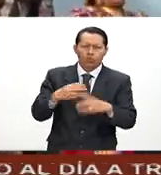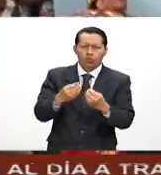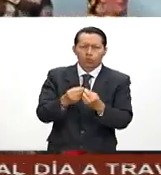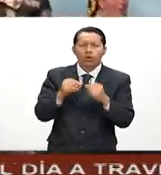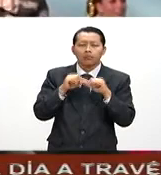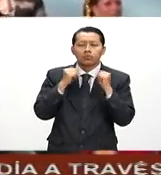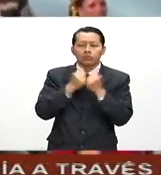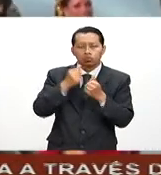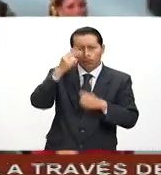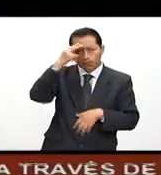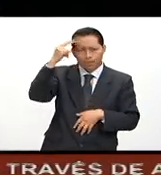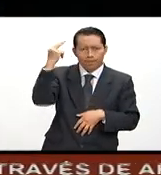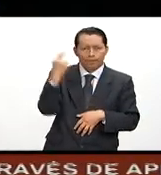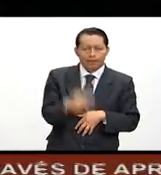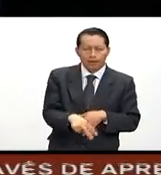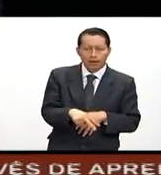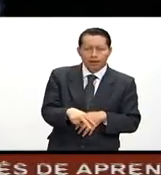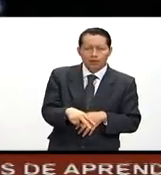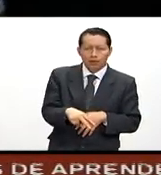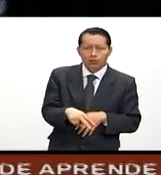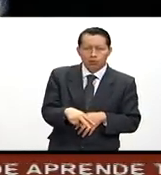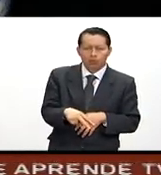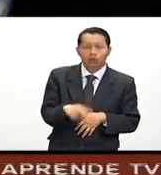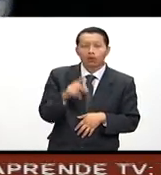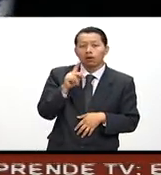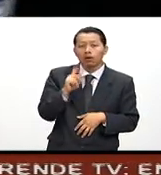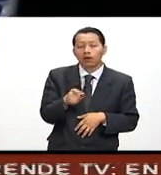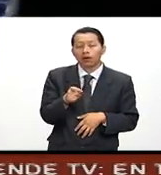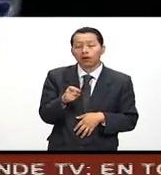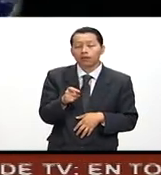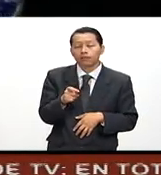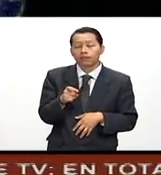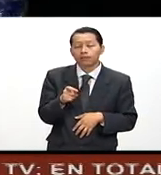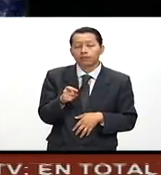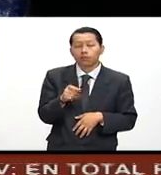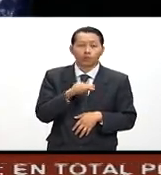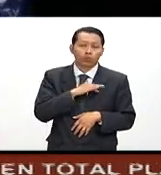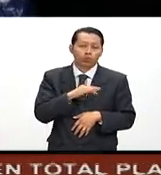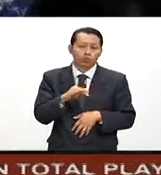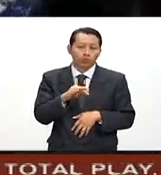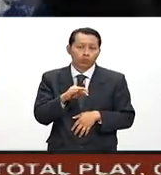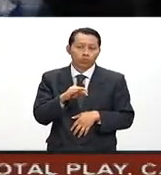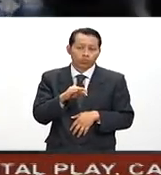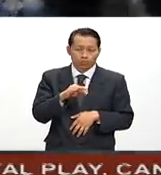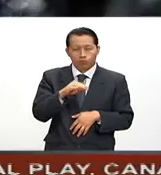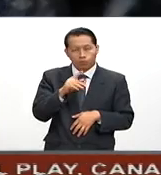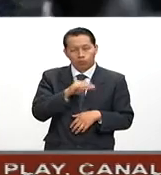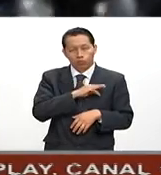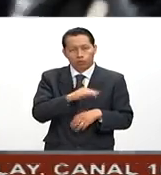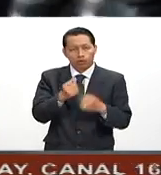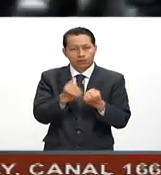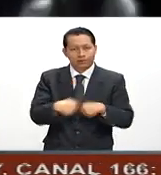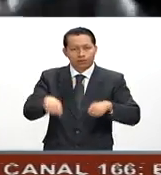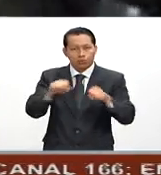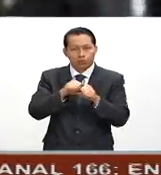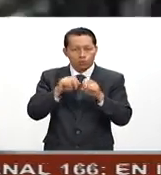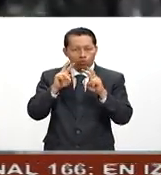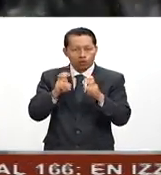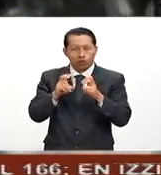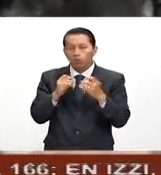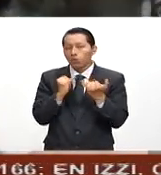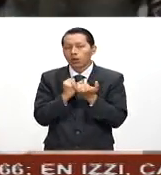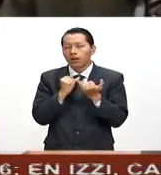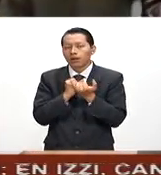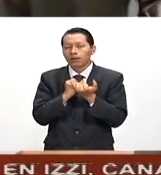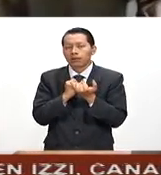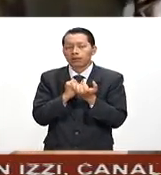Asociación Mexicana de Intermediarios de Seguros, de Dicciones de Seguros, para